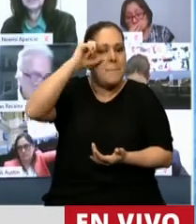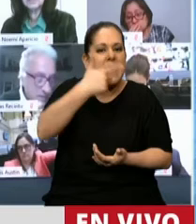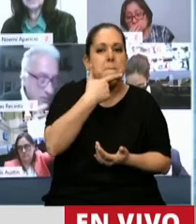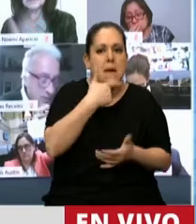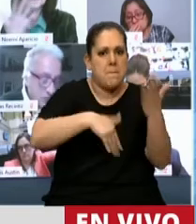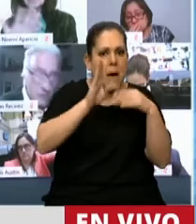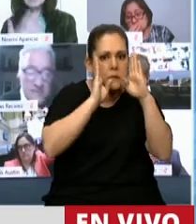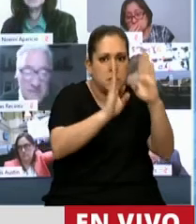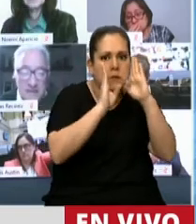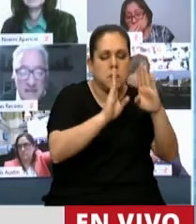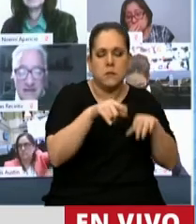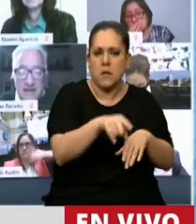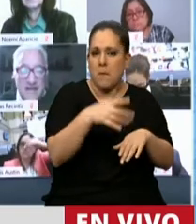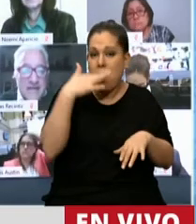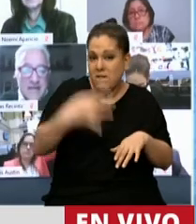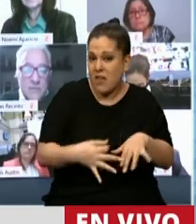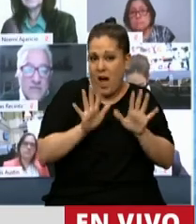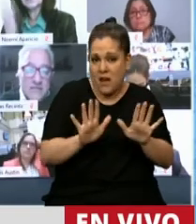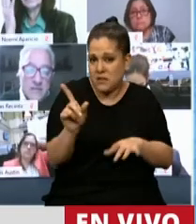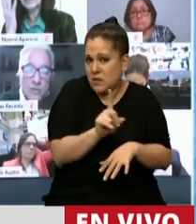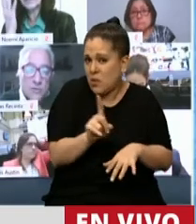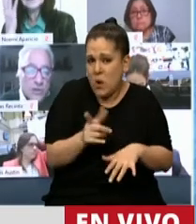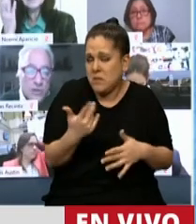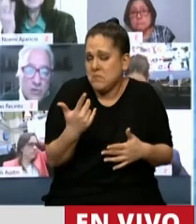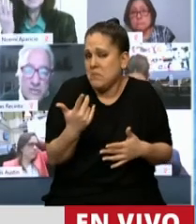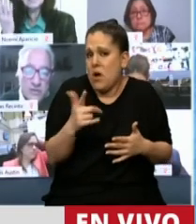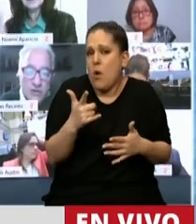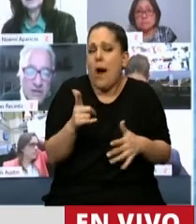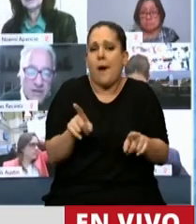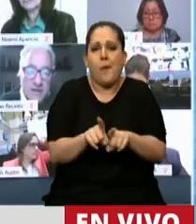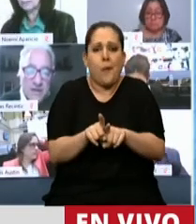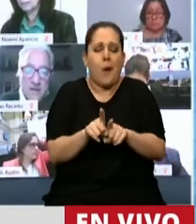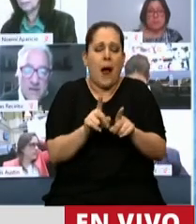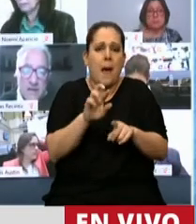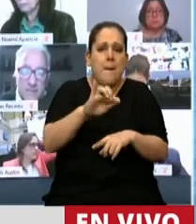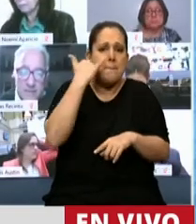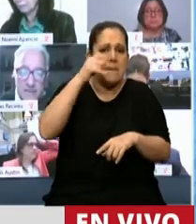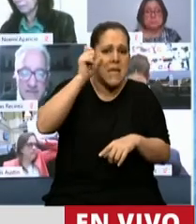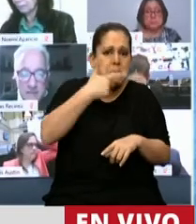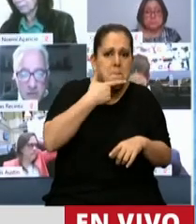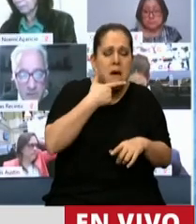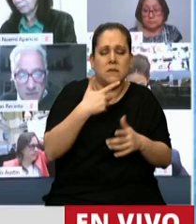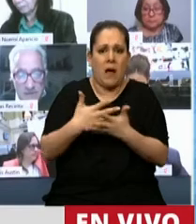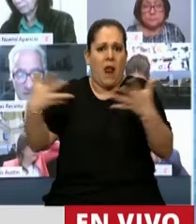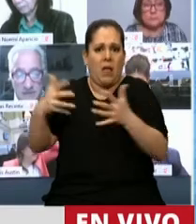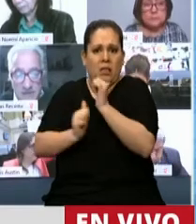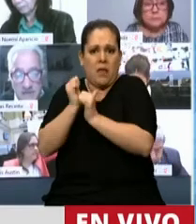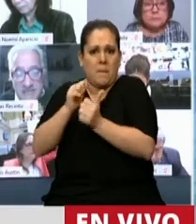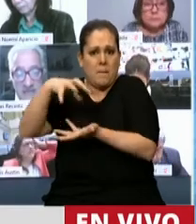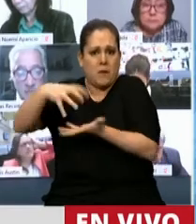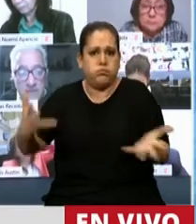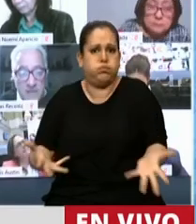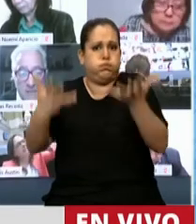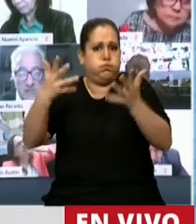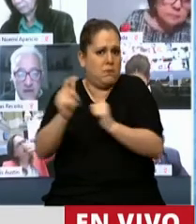presidente, la realidad es que no es así, no hemos tenido éxito en crear PyMEs y Micropymes. Y si seguimos así, vamos a